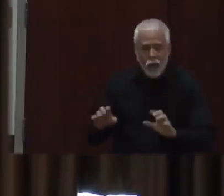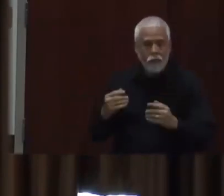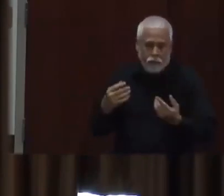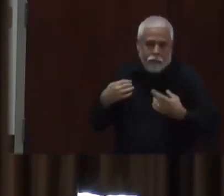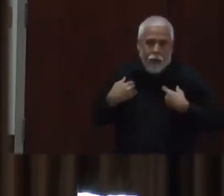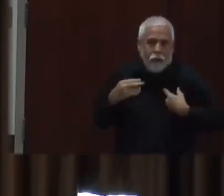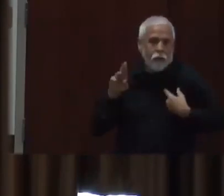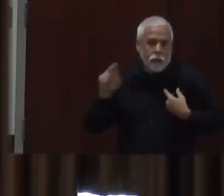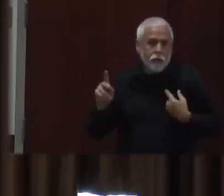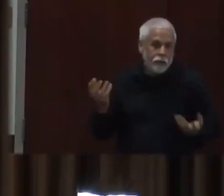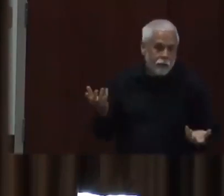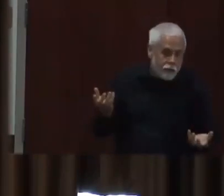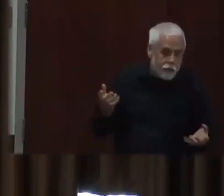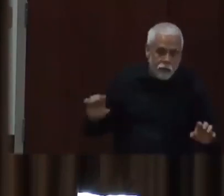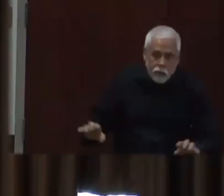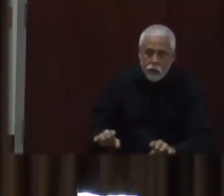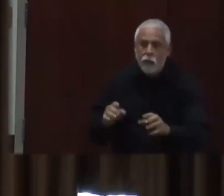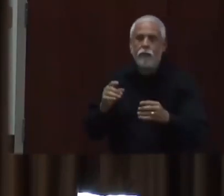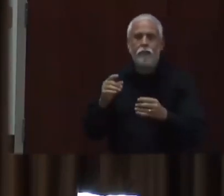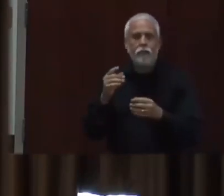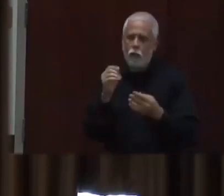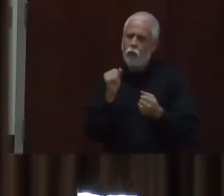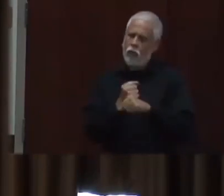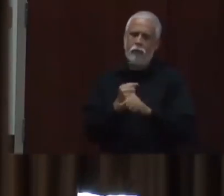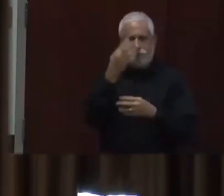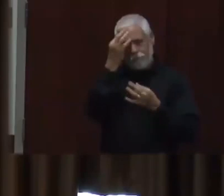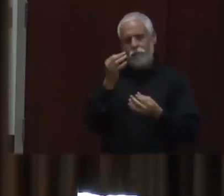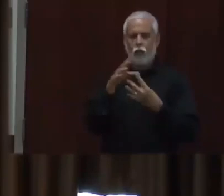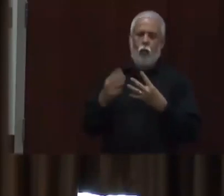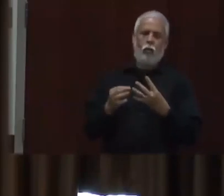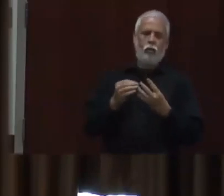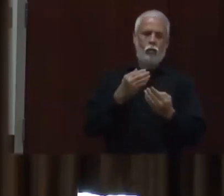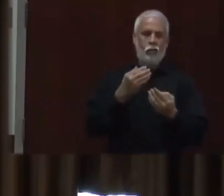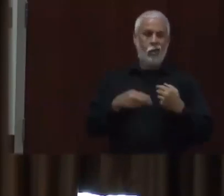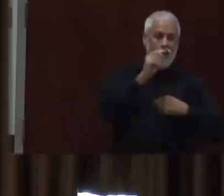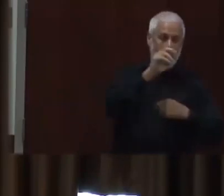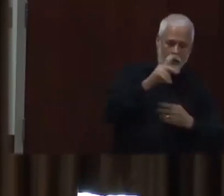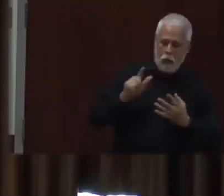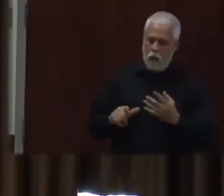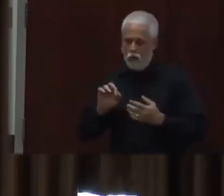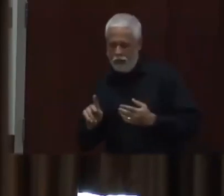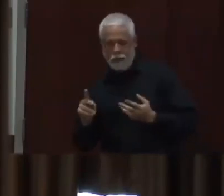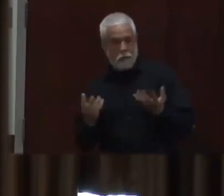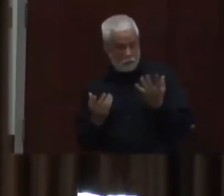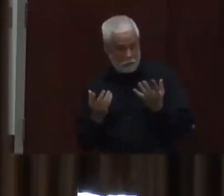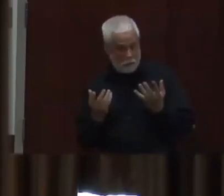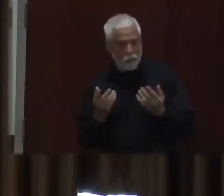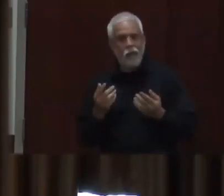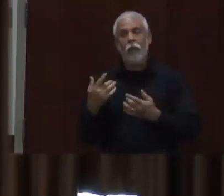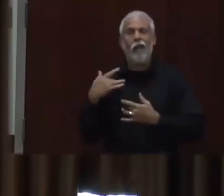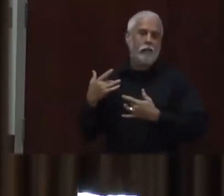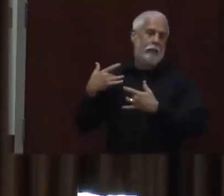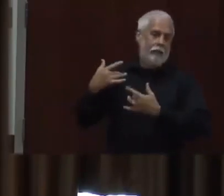tradicional con el trickle treat e ir a pedir dulces tradicional, pues no es ideal, no está recomendado.